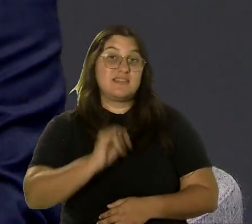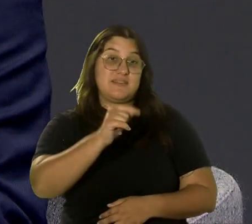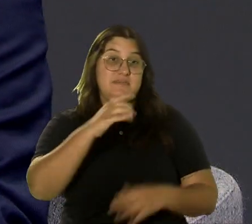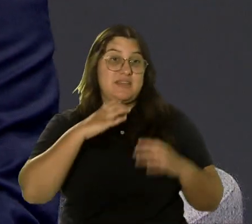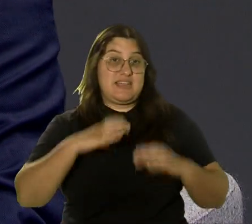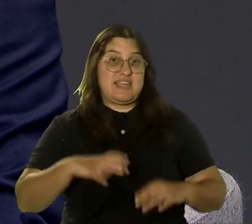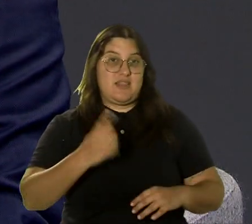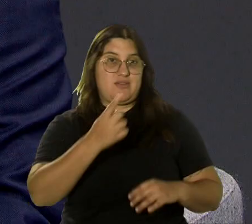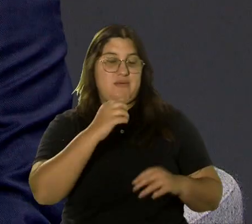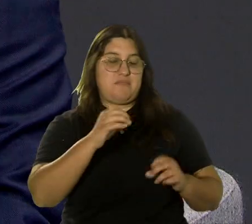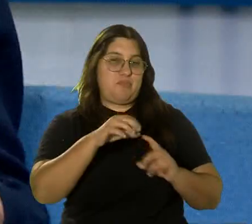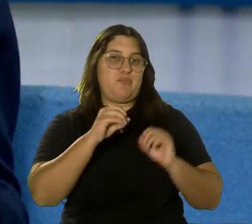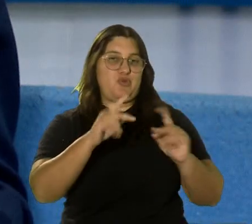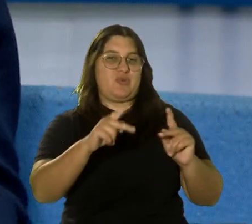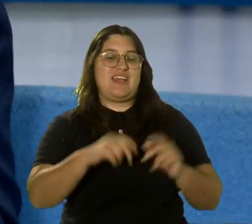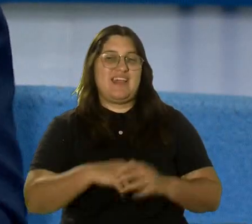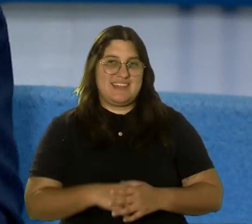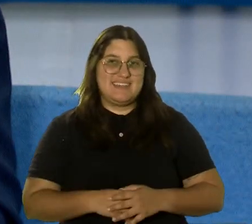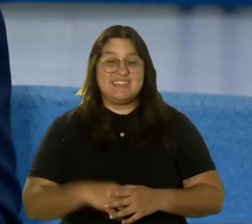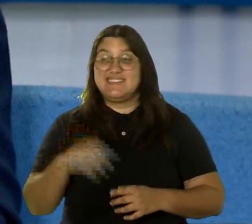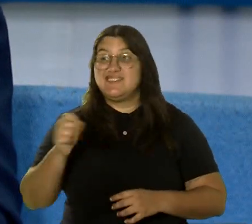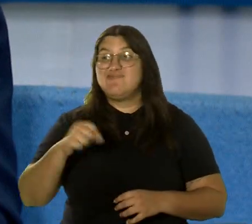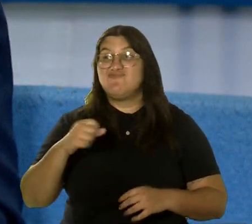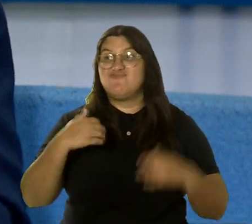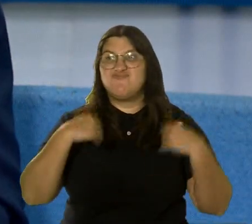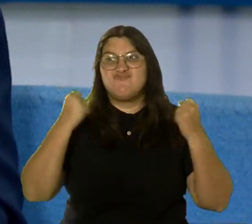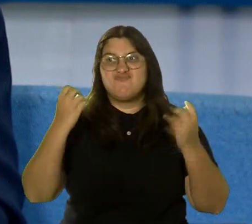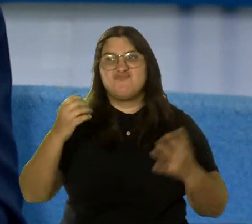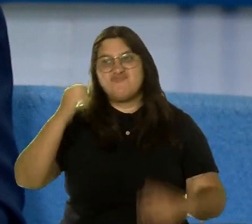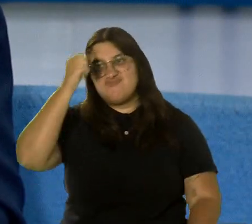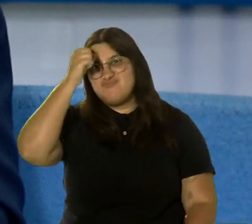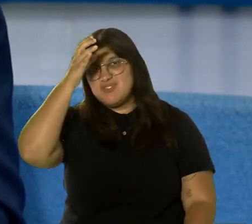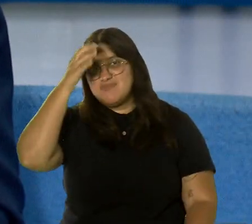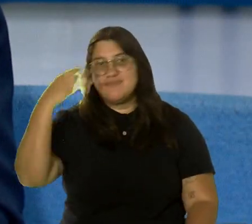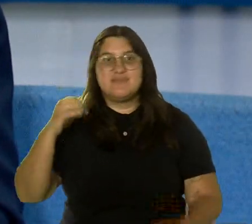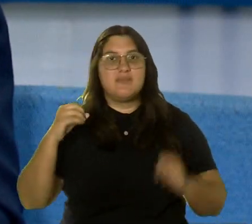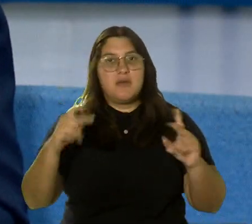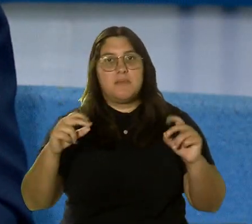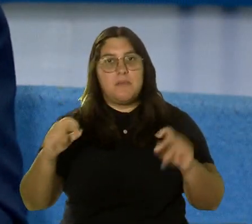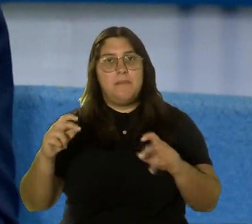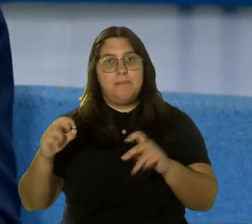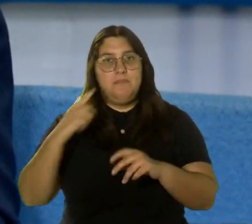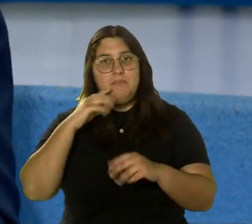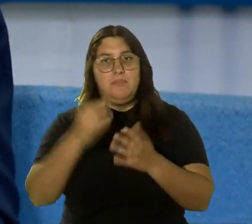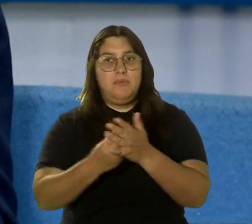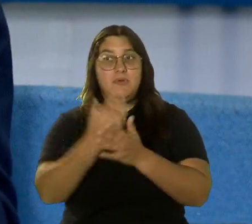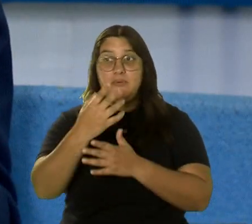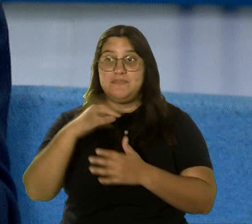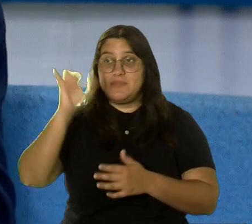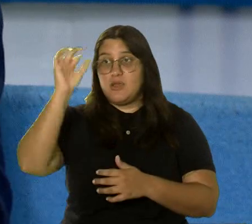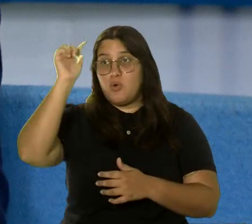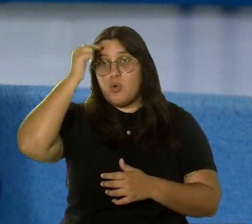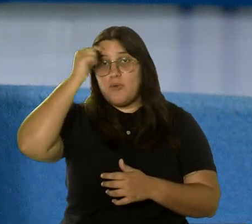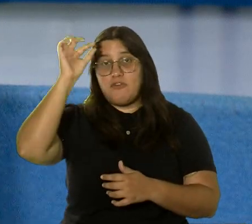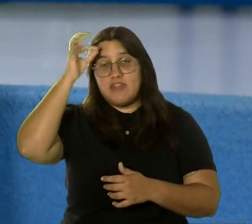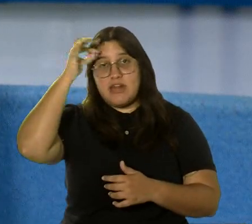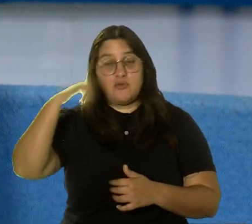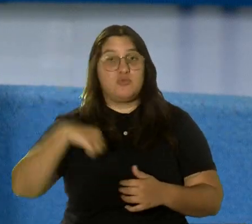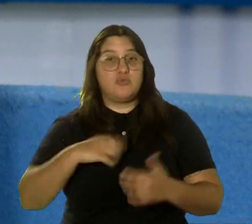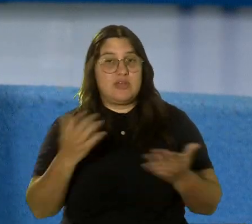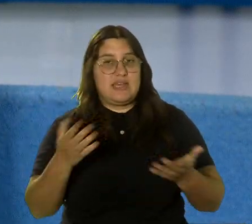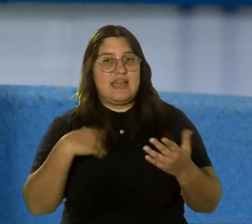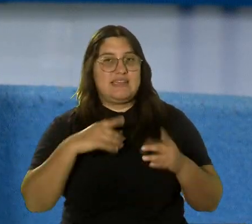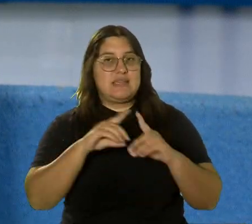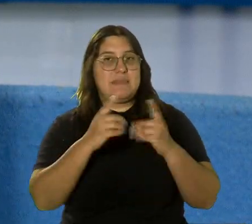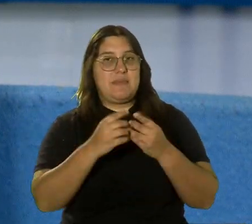encontrar. Eso es así. Hay mucho desconocimiento sobre las oportunidades de compra del gobierno federal. Quizás nosotros tenemos en el Departamento de Desarrollo